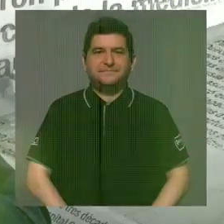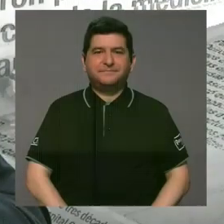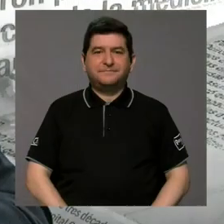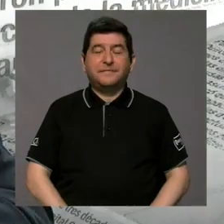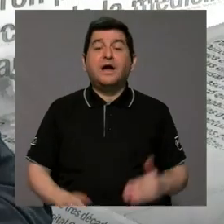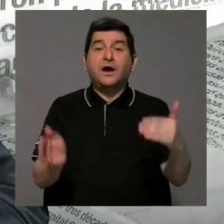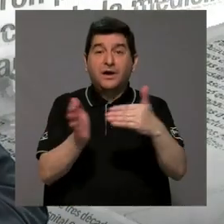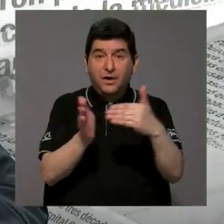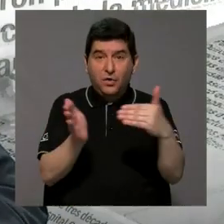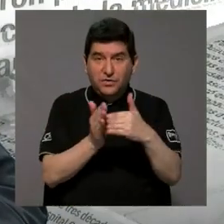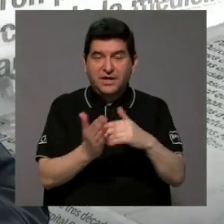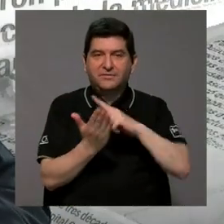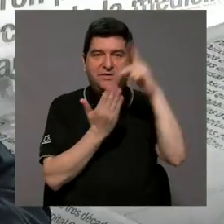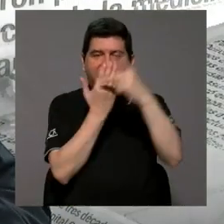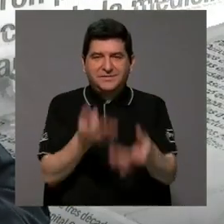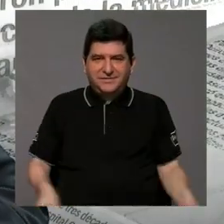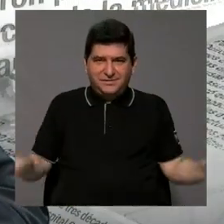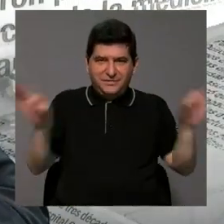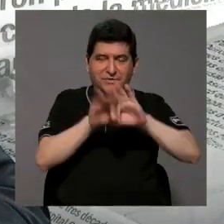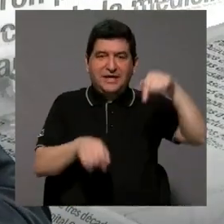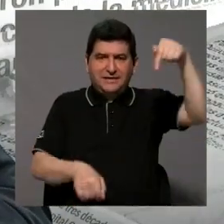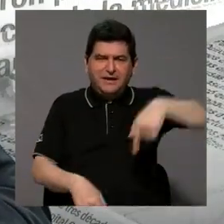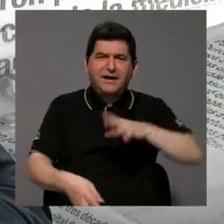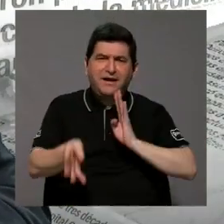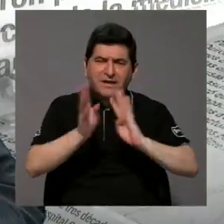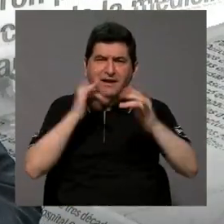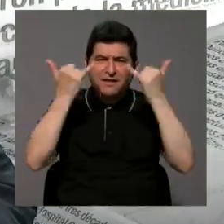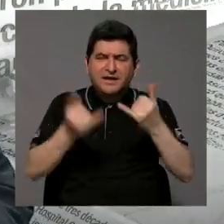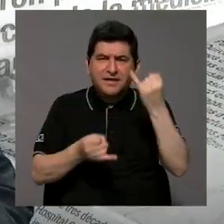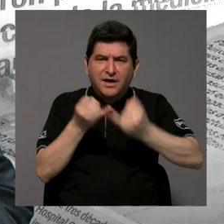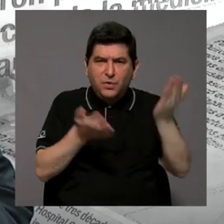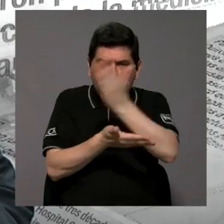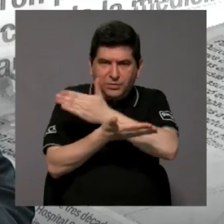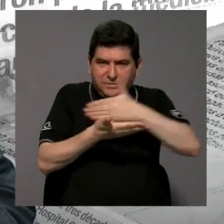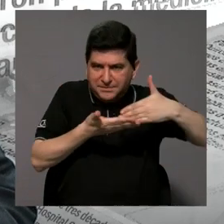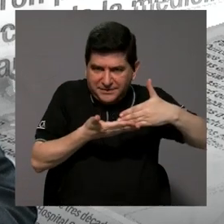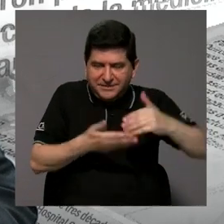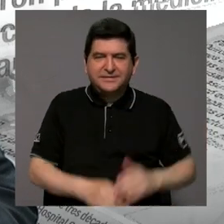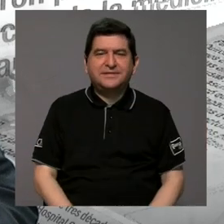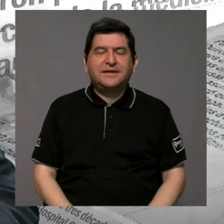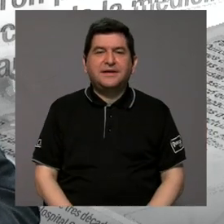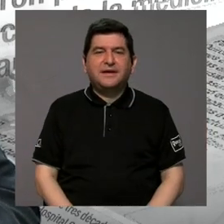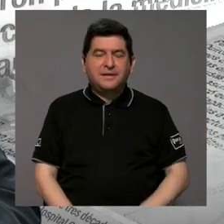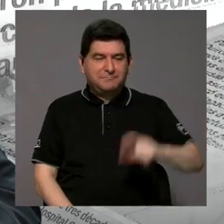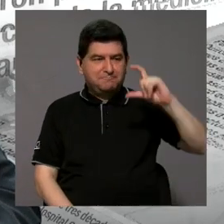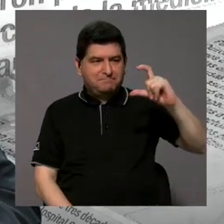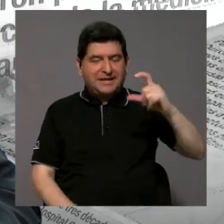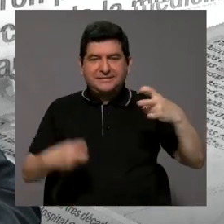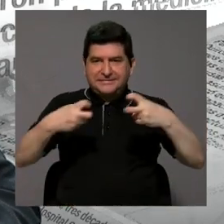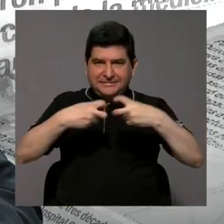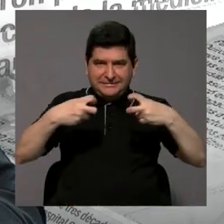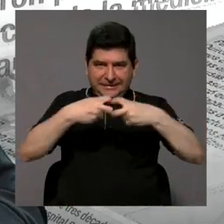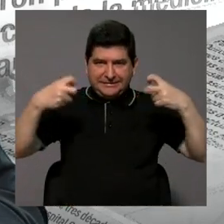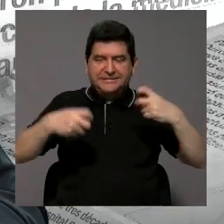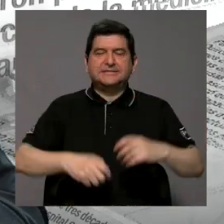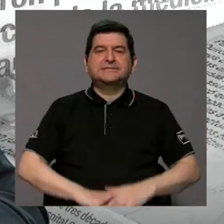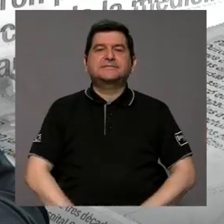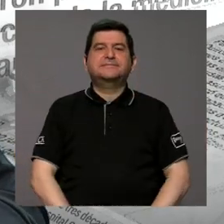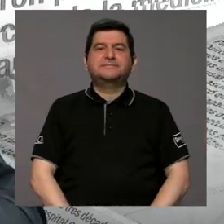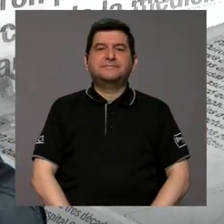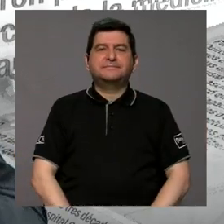y estamos de regreso con lo que importa aquí hablando ya en el último bloque sobre baterías eléctricas